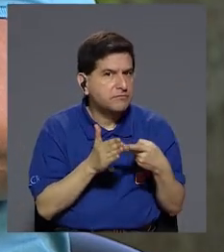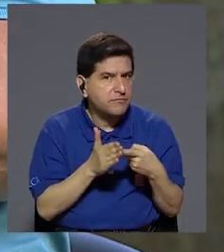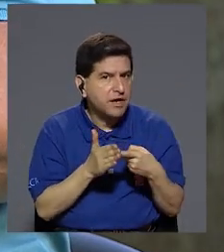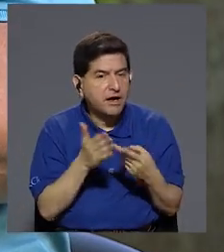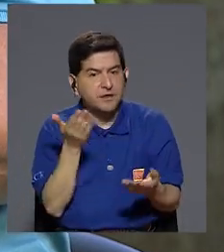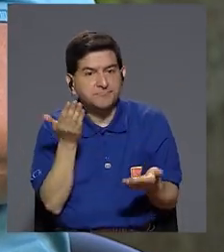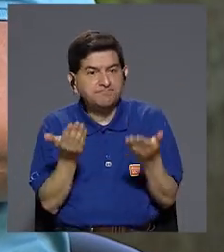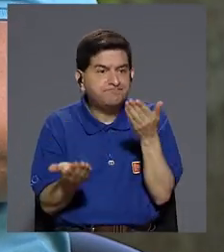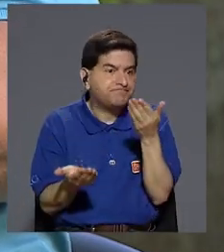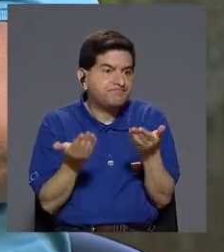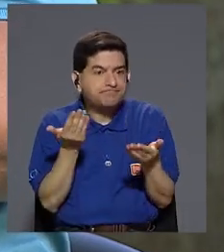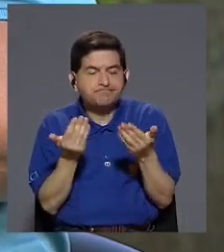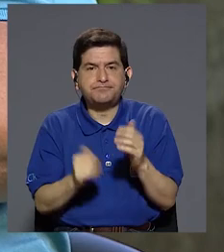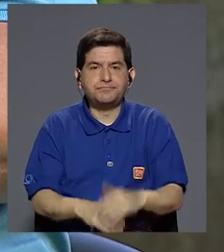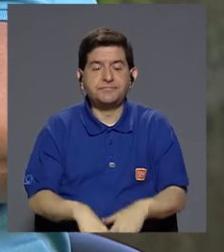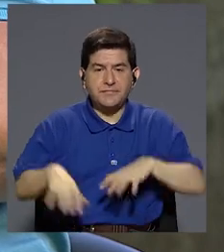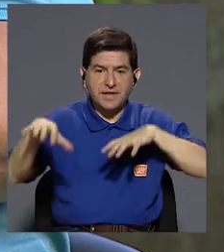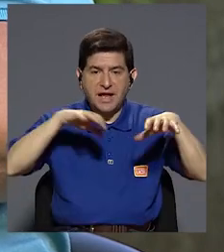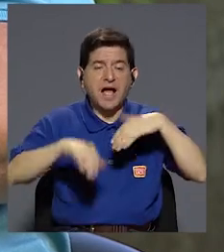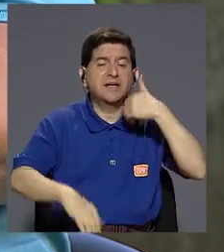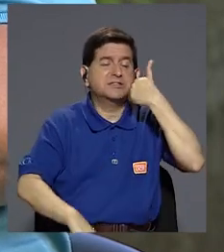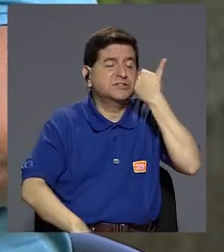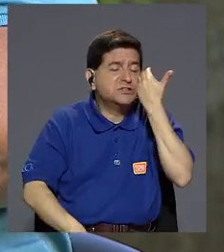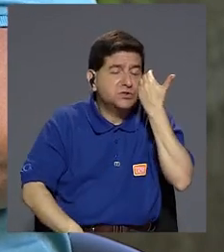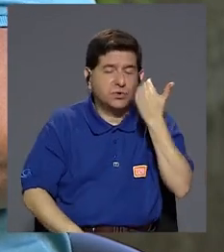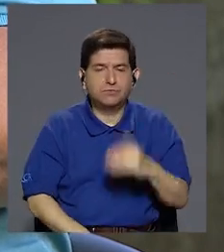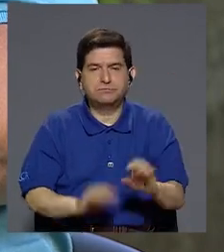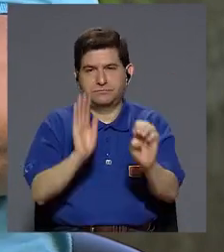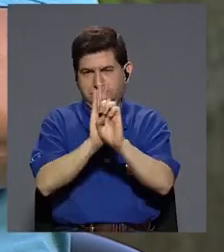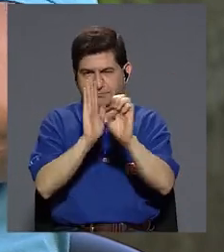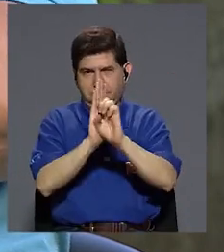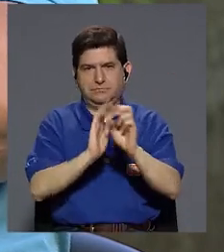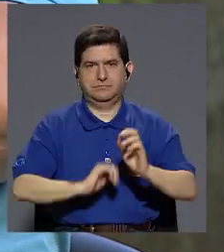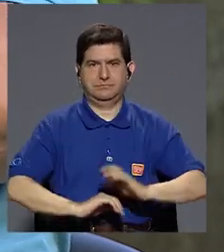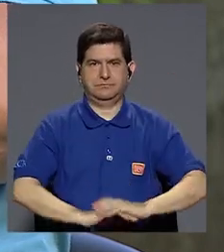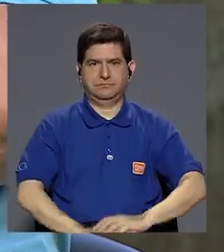acciones vergonzosas, de pronto, por ejemplo,